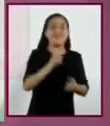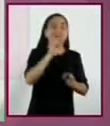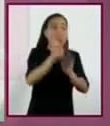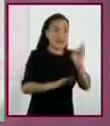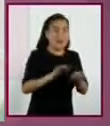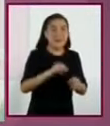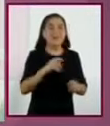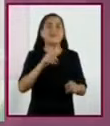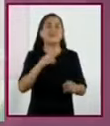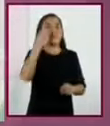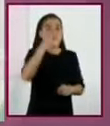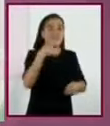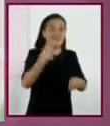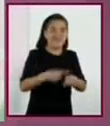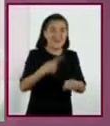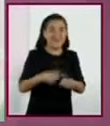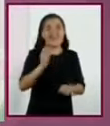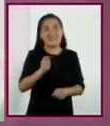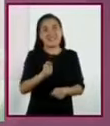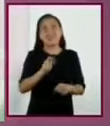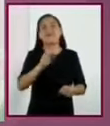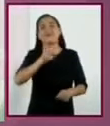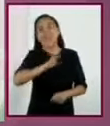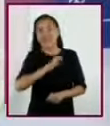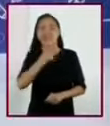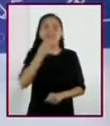contra enfermedades degenerativas.